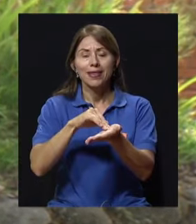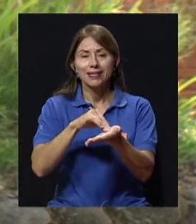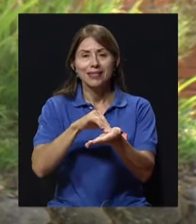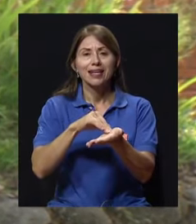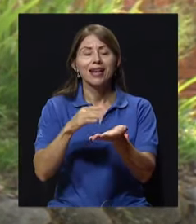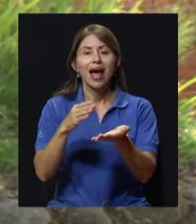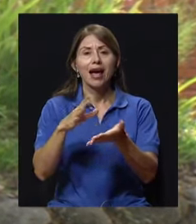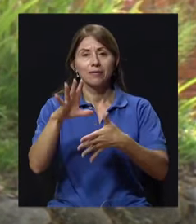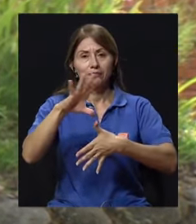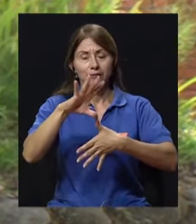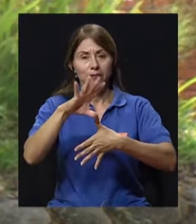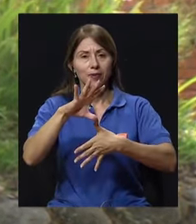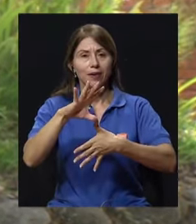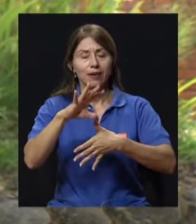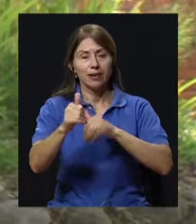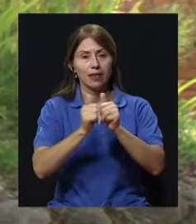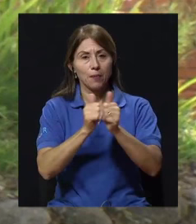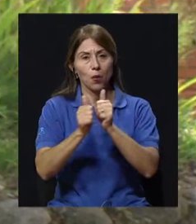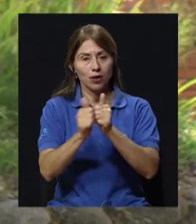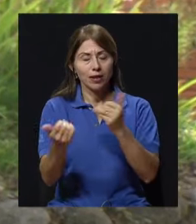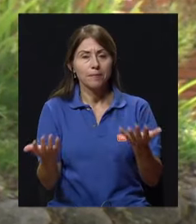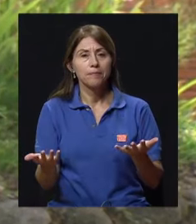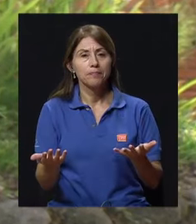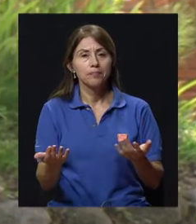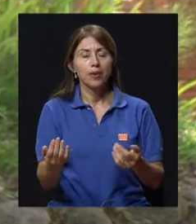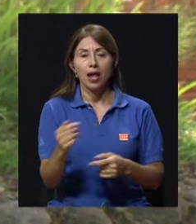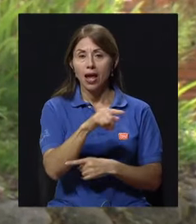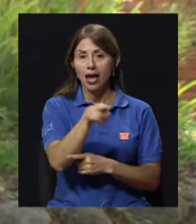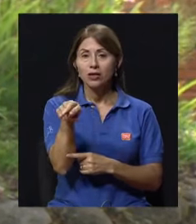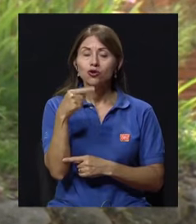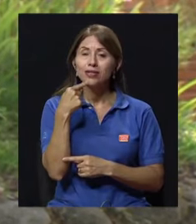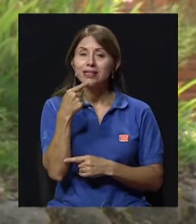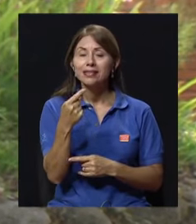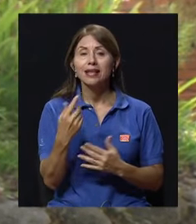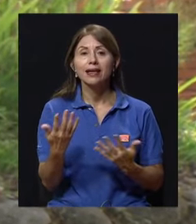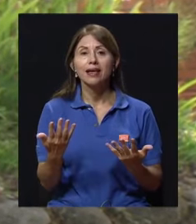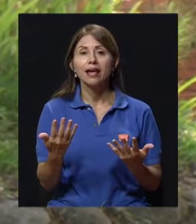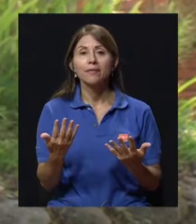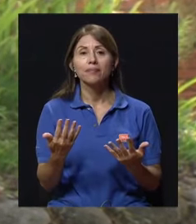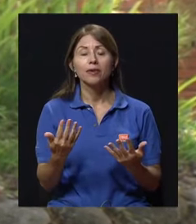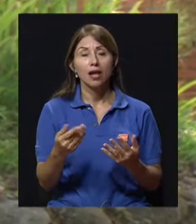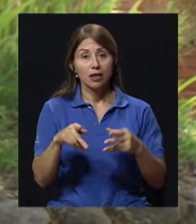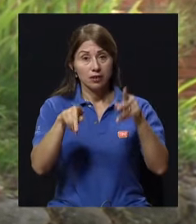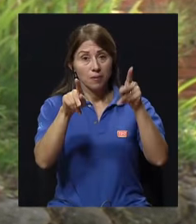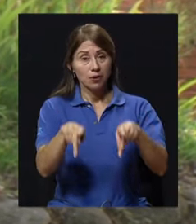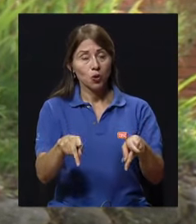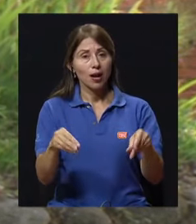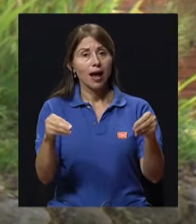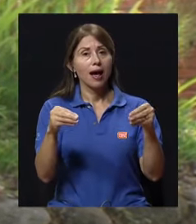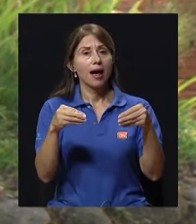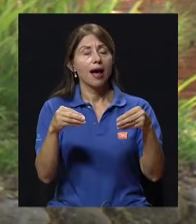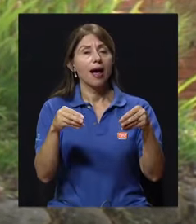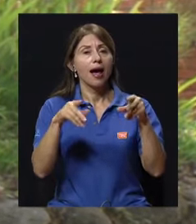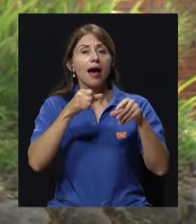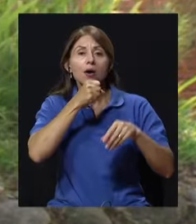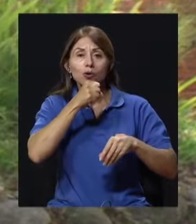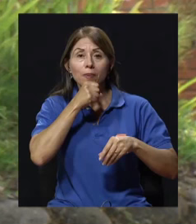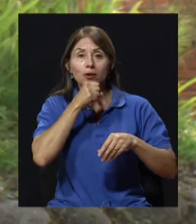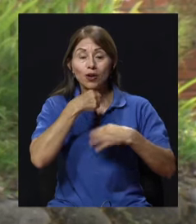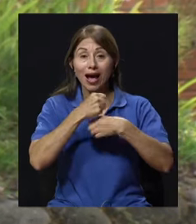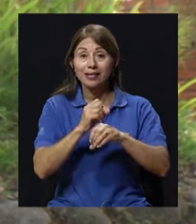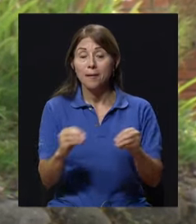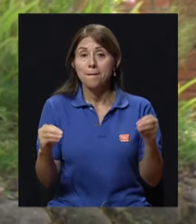sí, el colegio americano de medicina del deporte, que ellos dicen que entre más actividad física haga el adulto mayor,